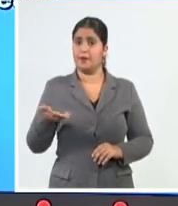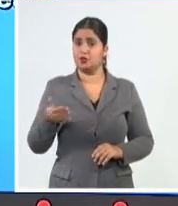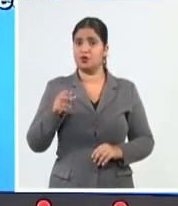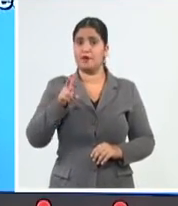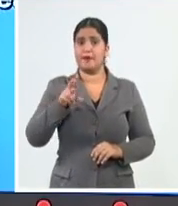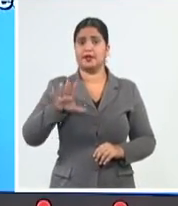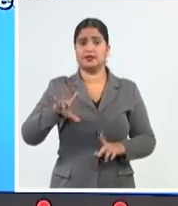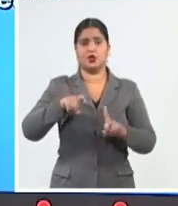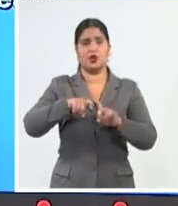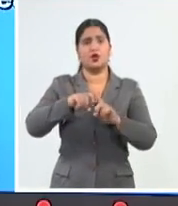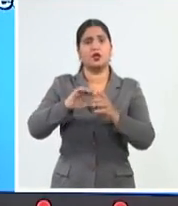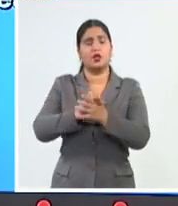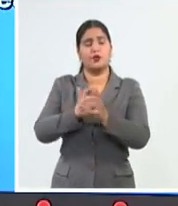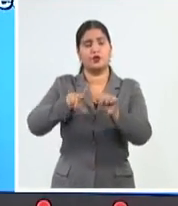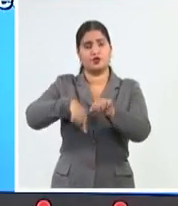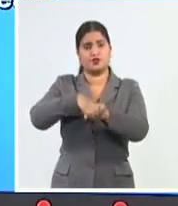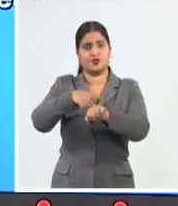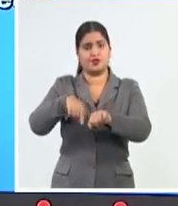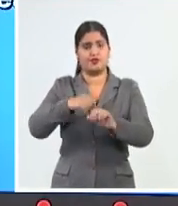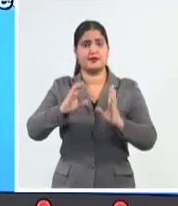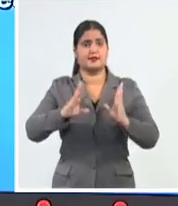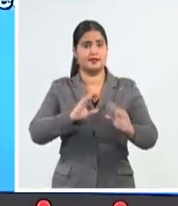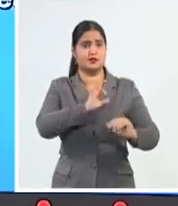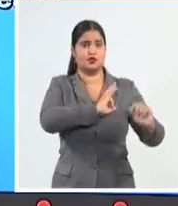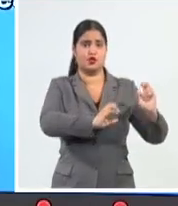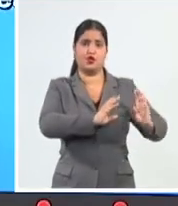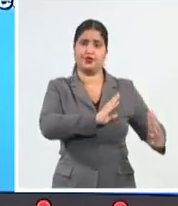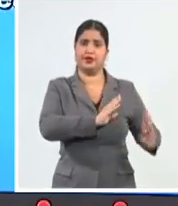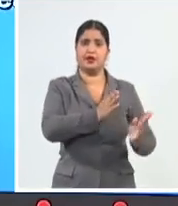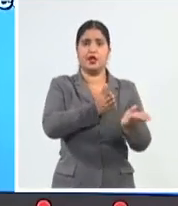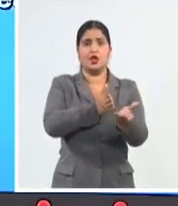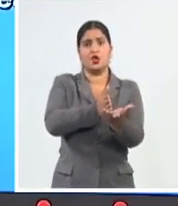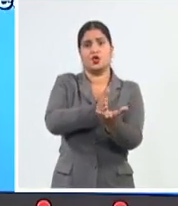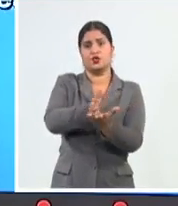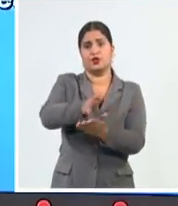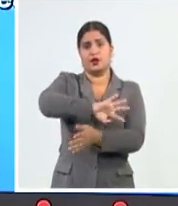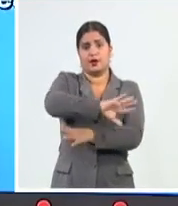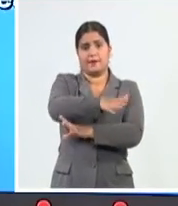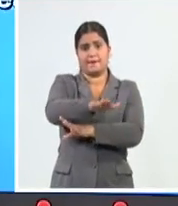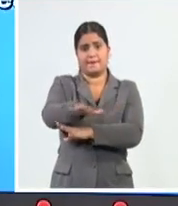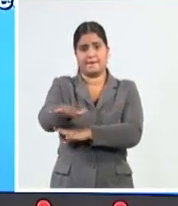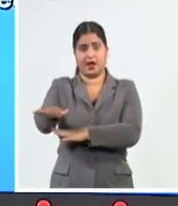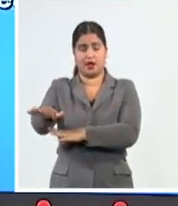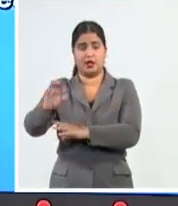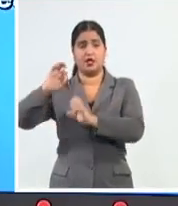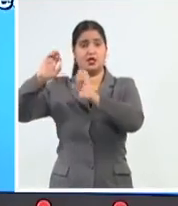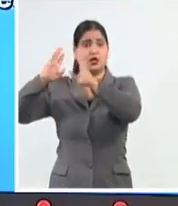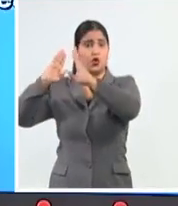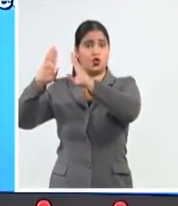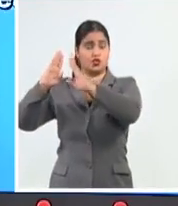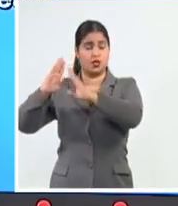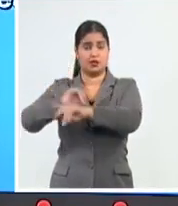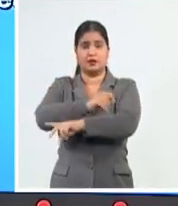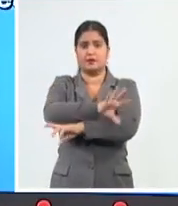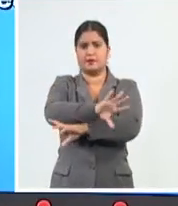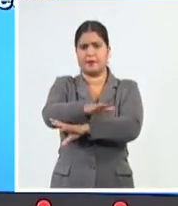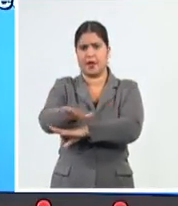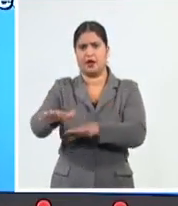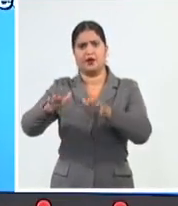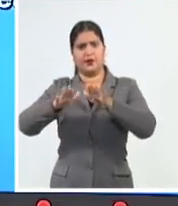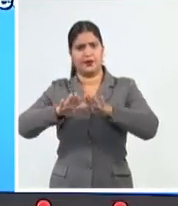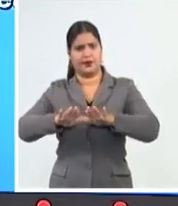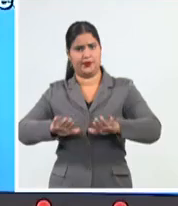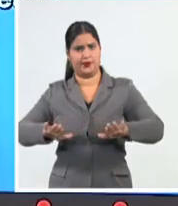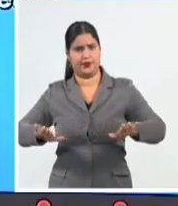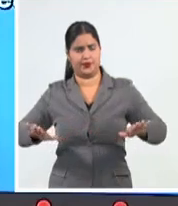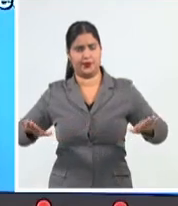hasta 25 kilómetros por hora. Se mantiene todavía la marejada en ambos litorales occidentales, que disminuye el oleaje al final